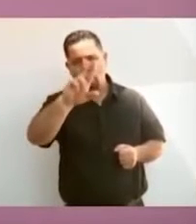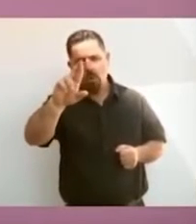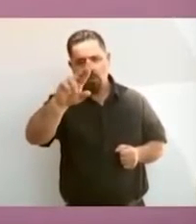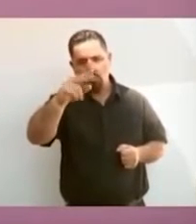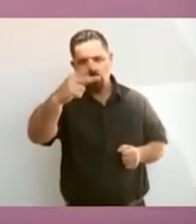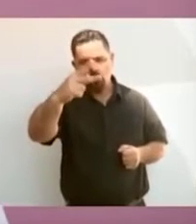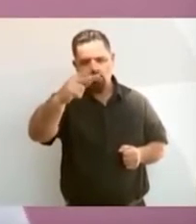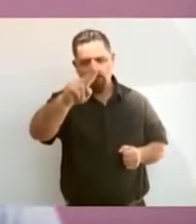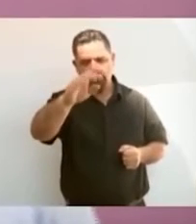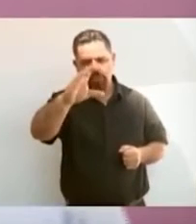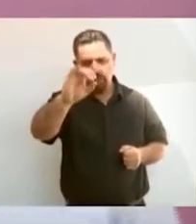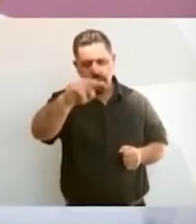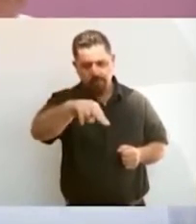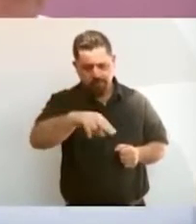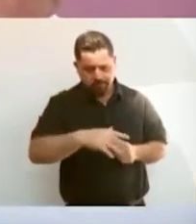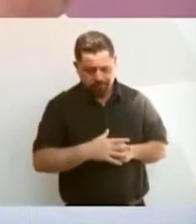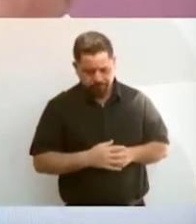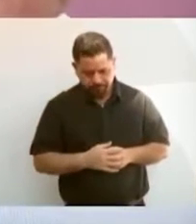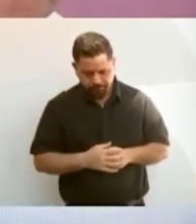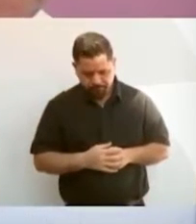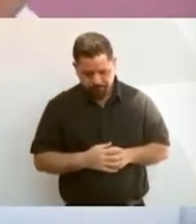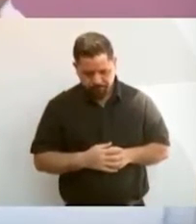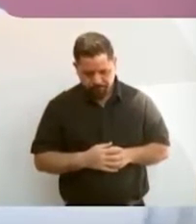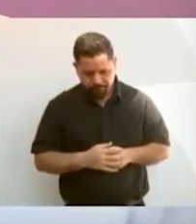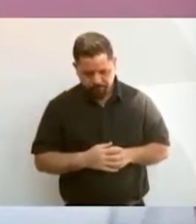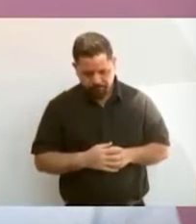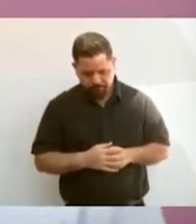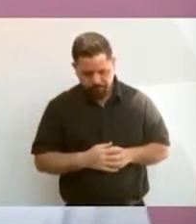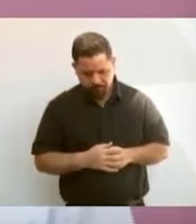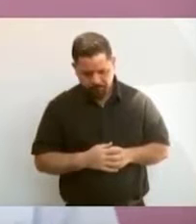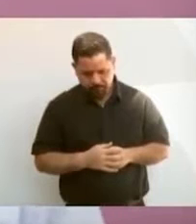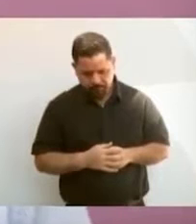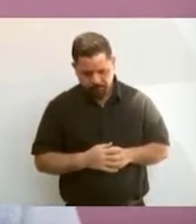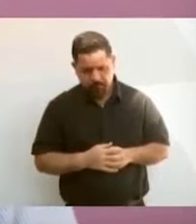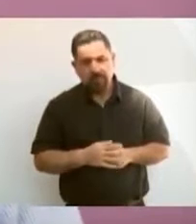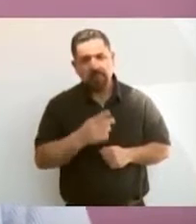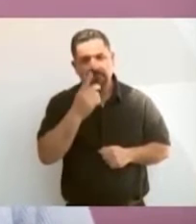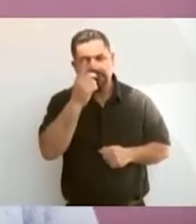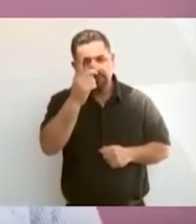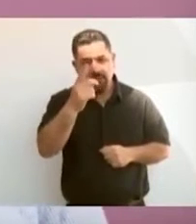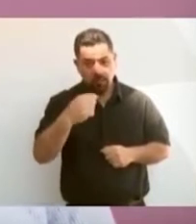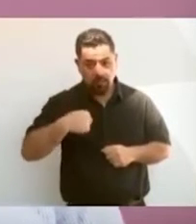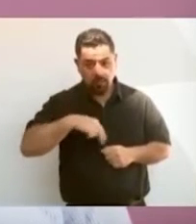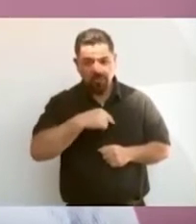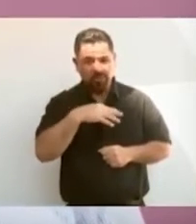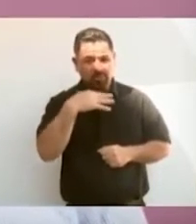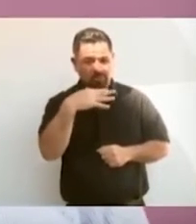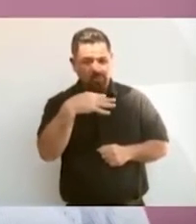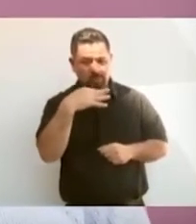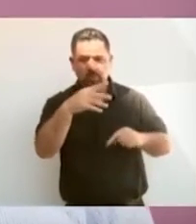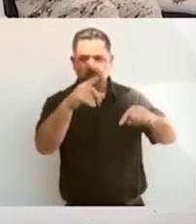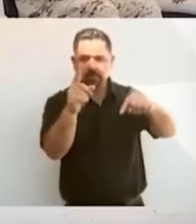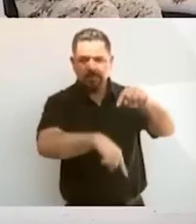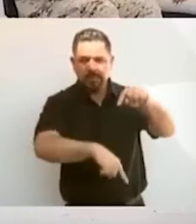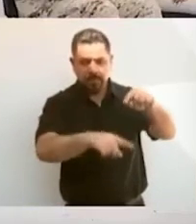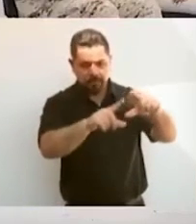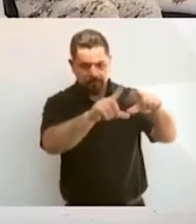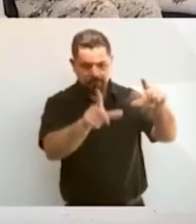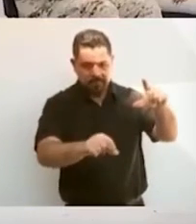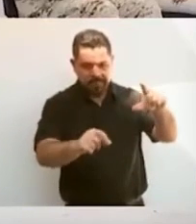y que si desterrábamos la corrupción del país,